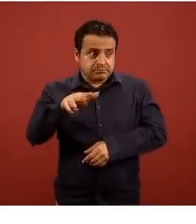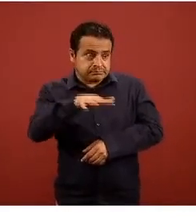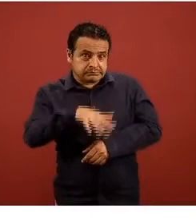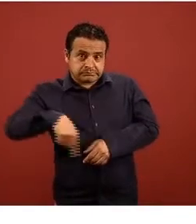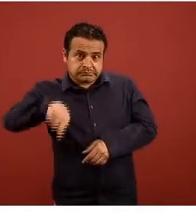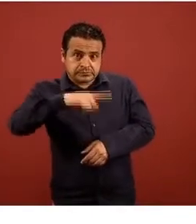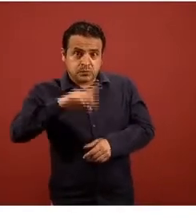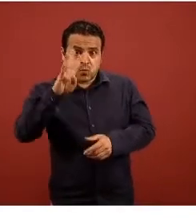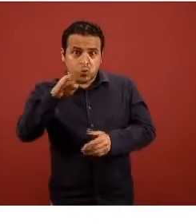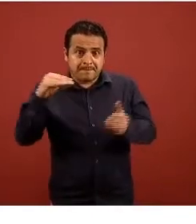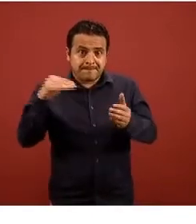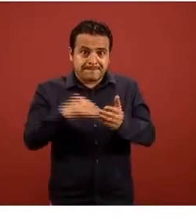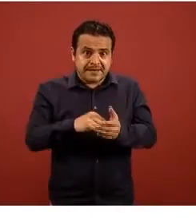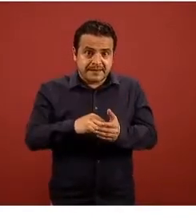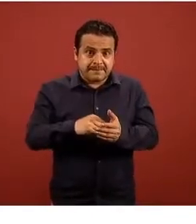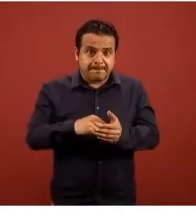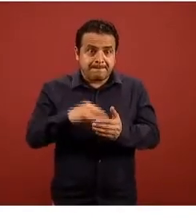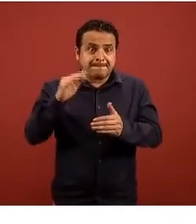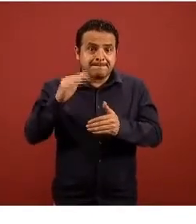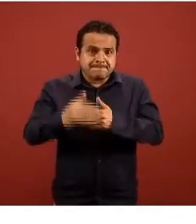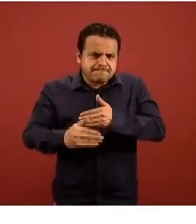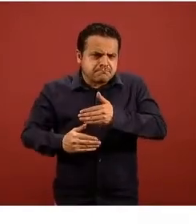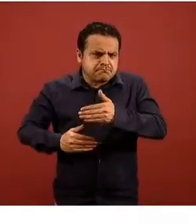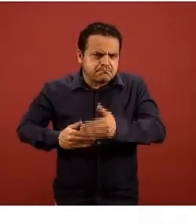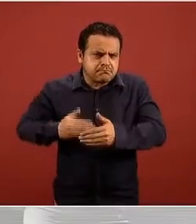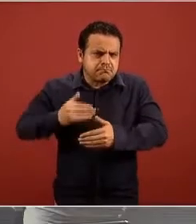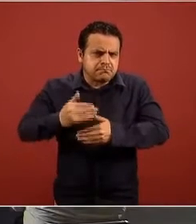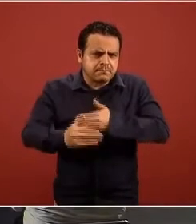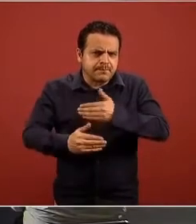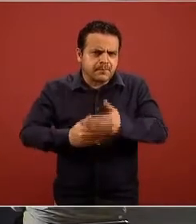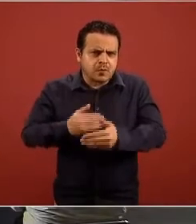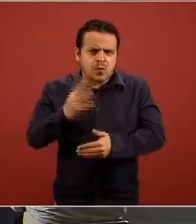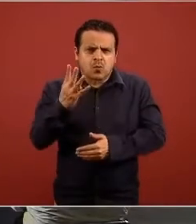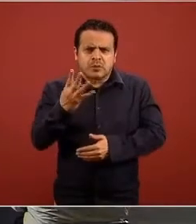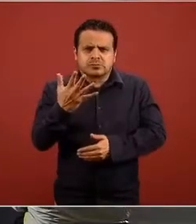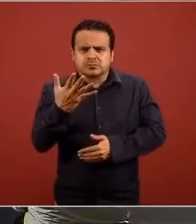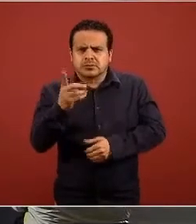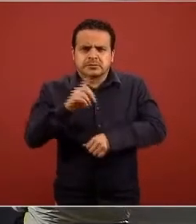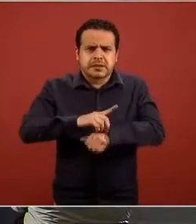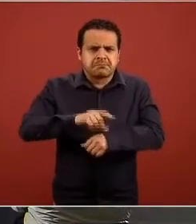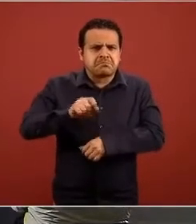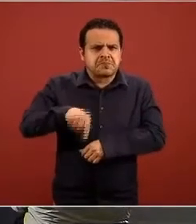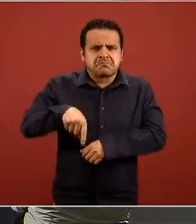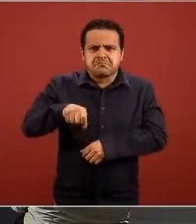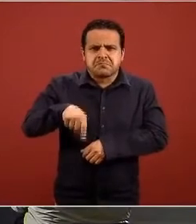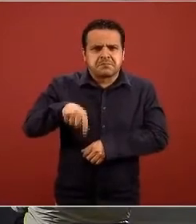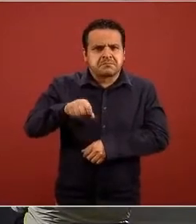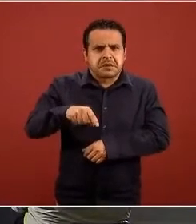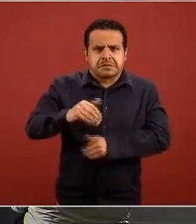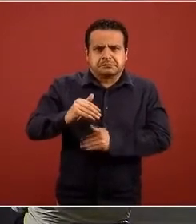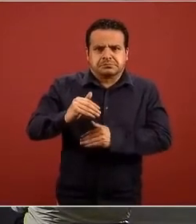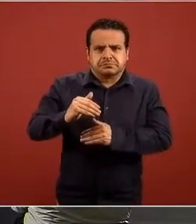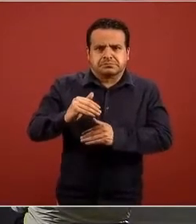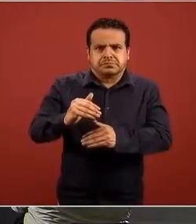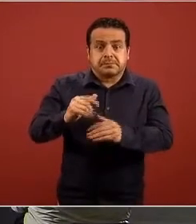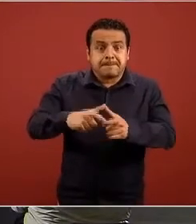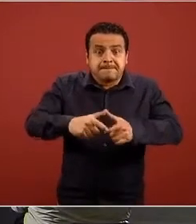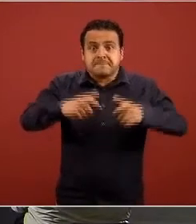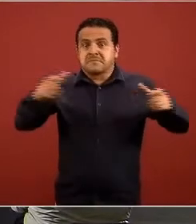ha estado presente prácticamente en los últimos 4 o 5 días entonces vemos que está la carga acumulada activa